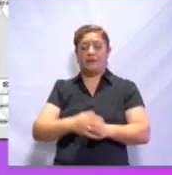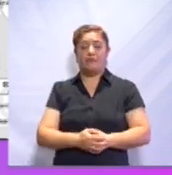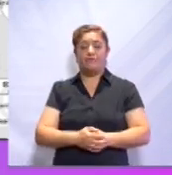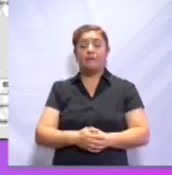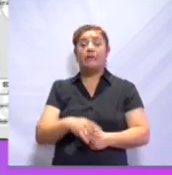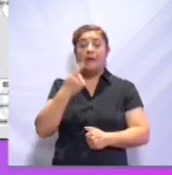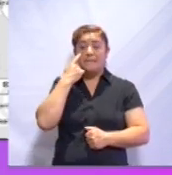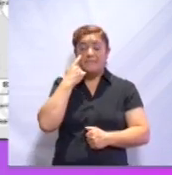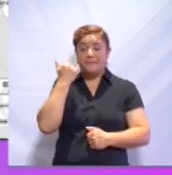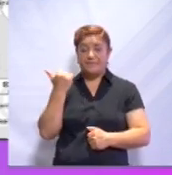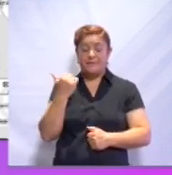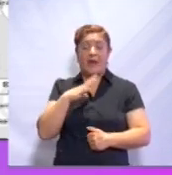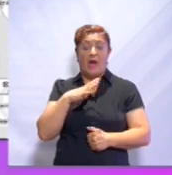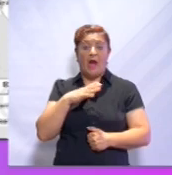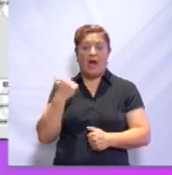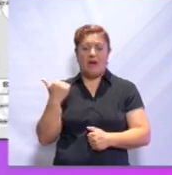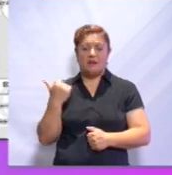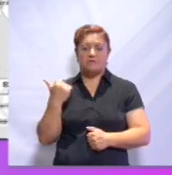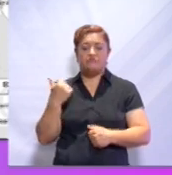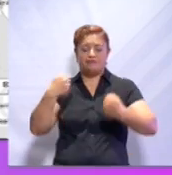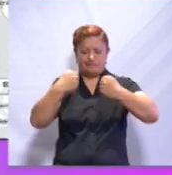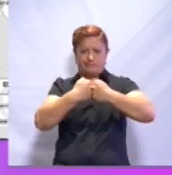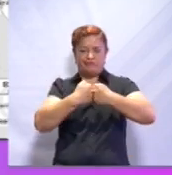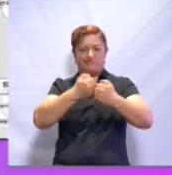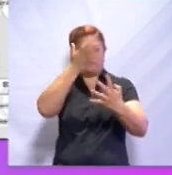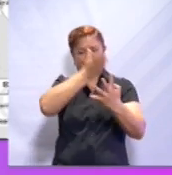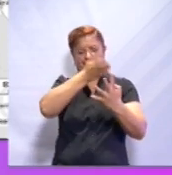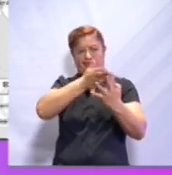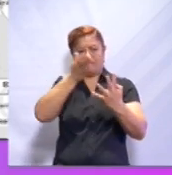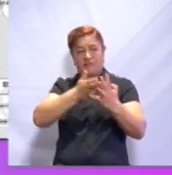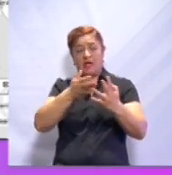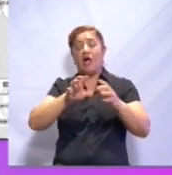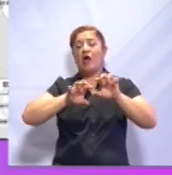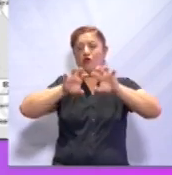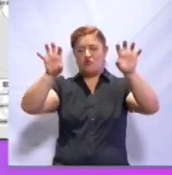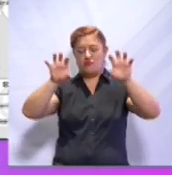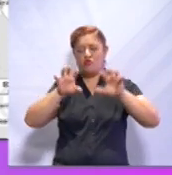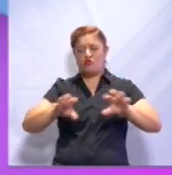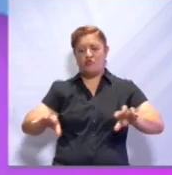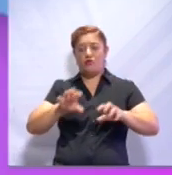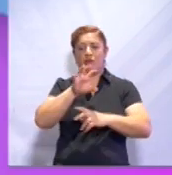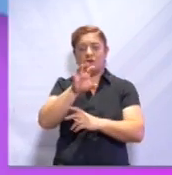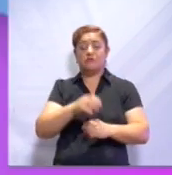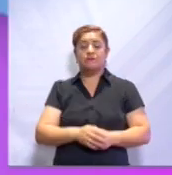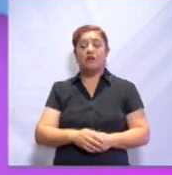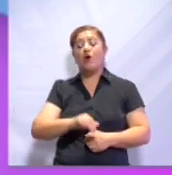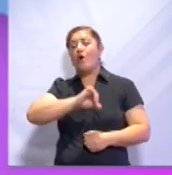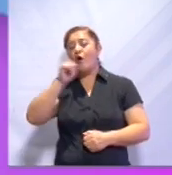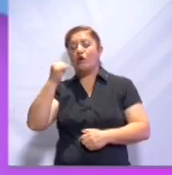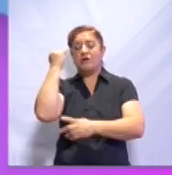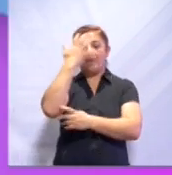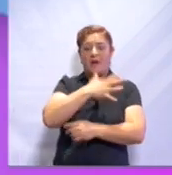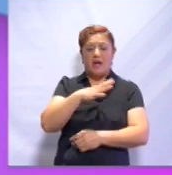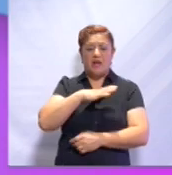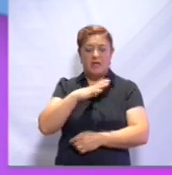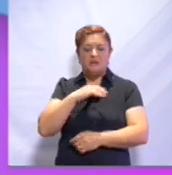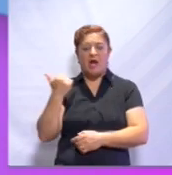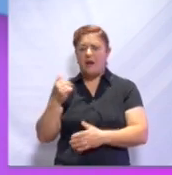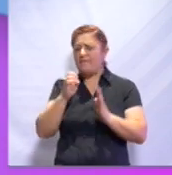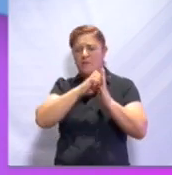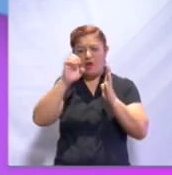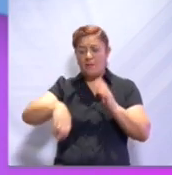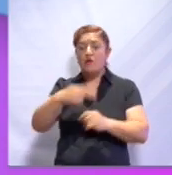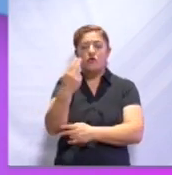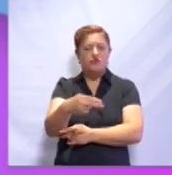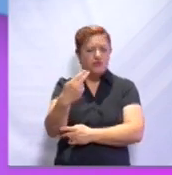notar aquí que encontramos la división política de los continentes. En algunas otras imágenes podemos observar, por ejemplo,